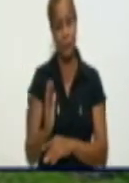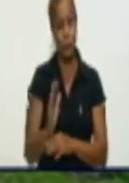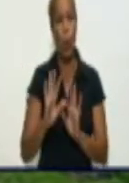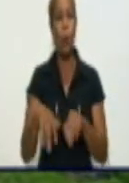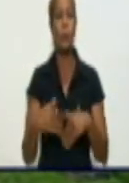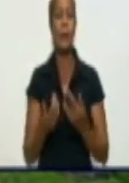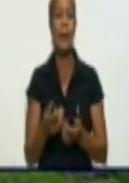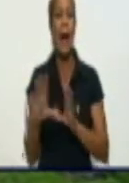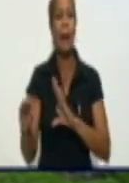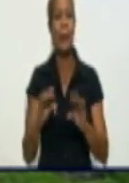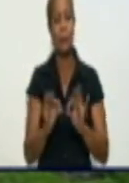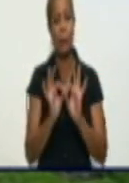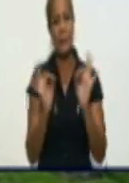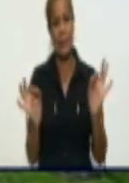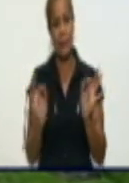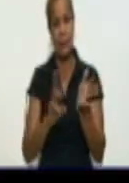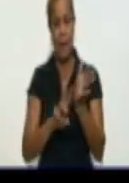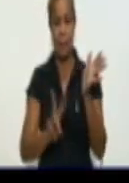especialista de la empresa eléctrica.